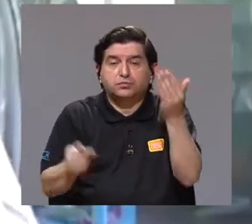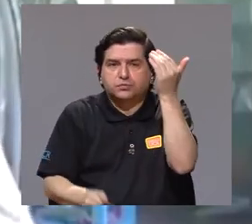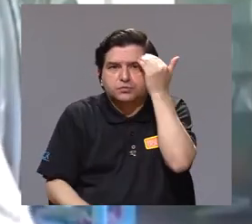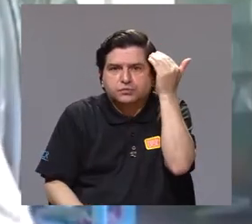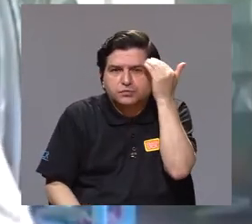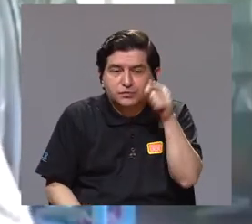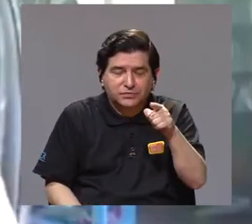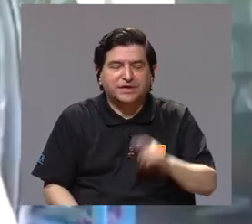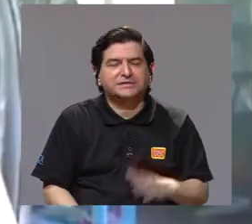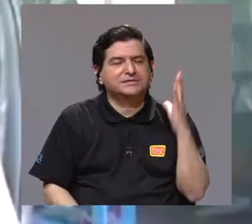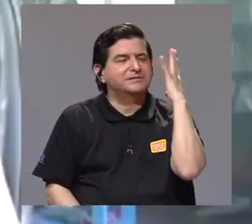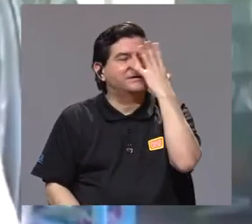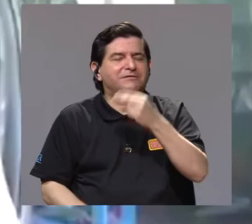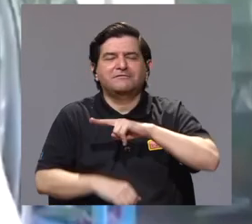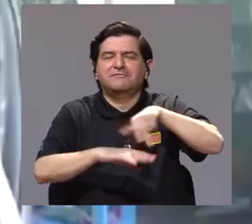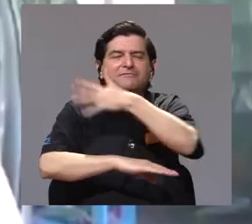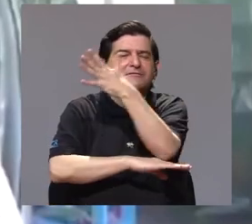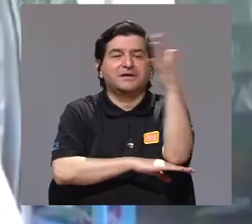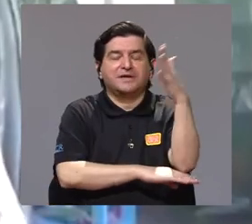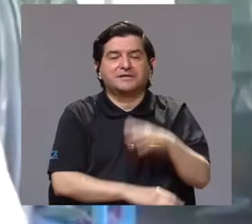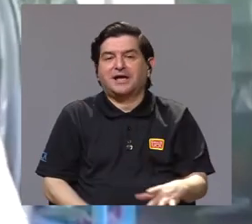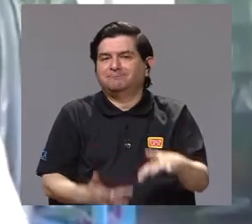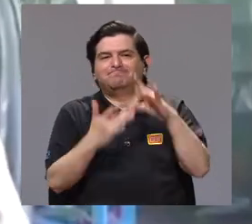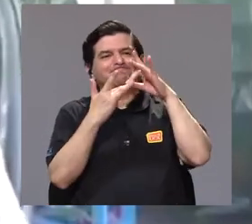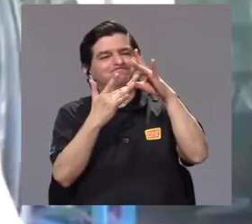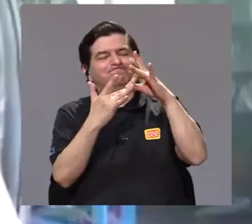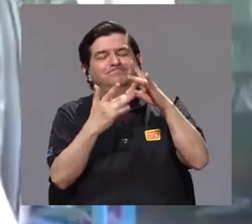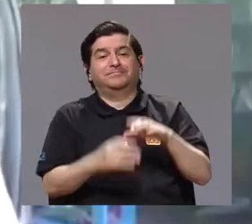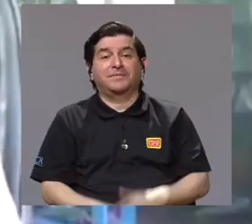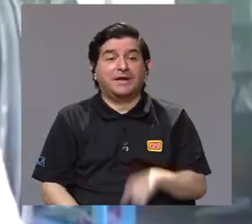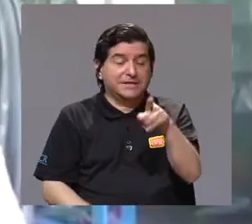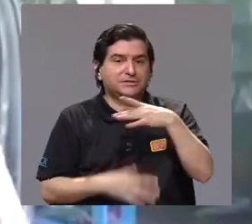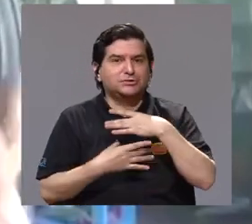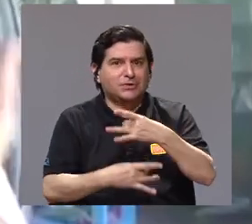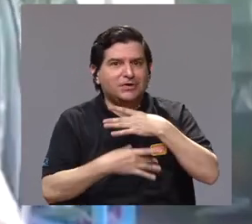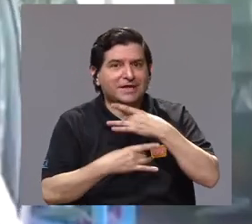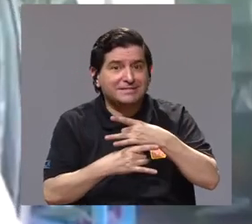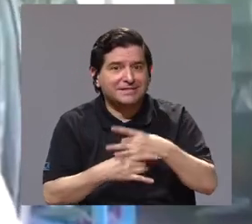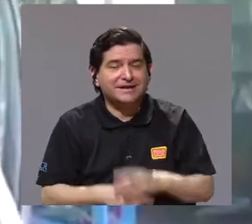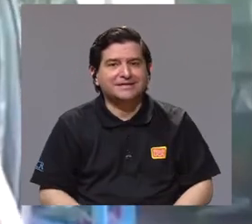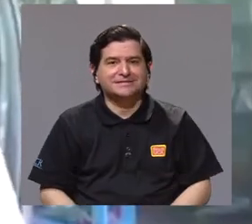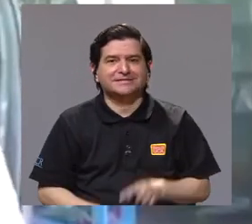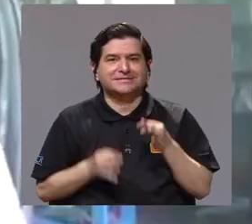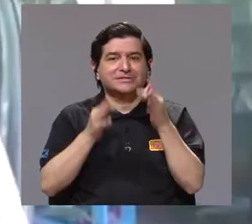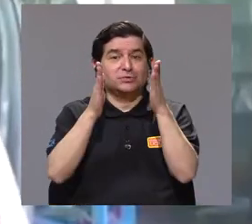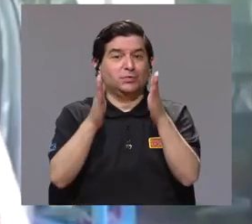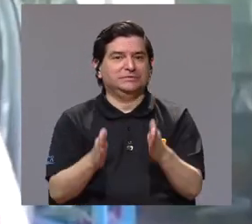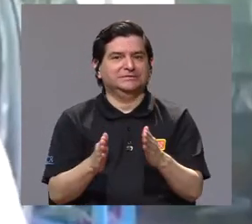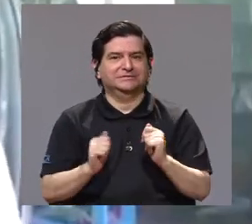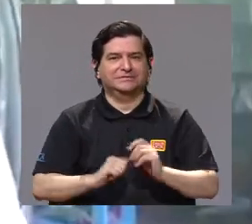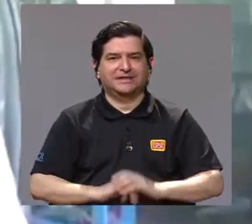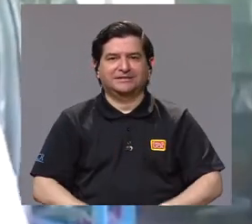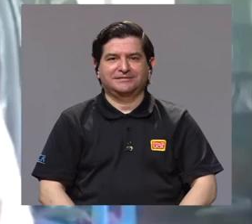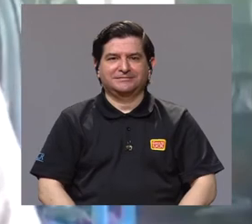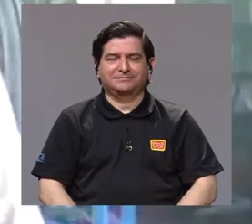generando conocimiento sobre estas bellezas naturales es único y eso atrae muchísimos turistas.